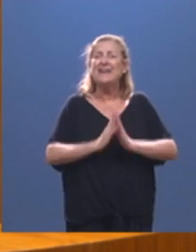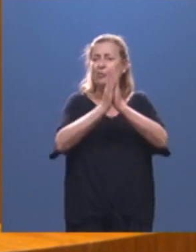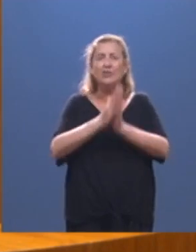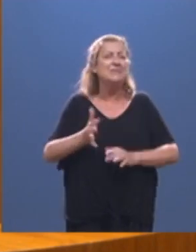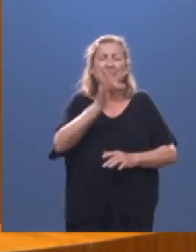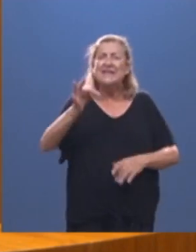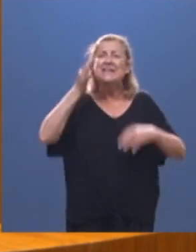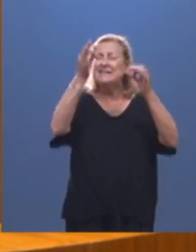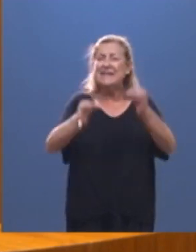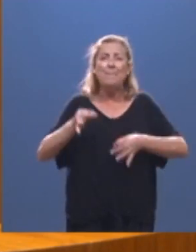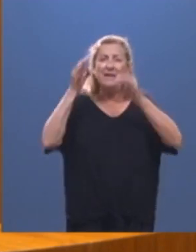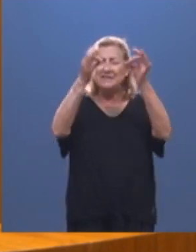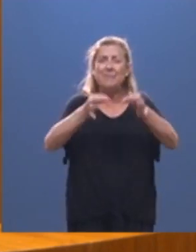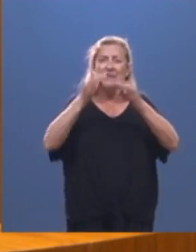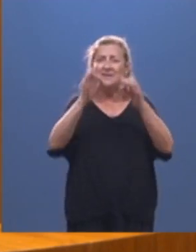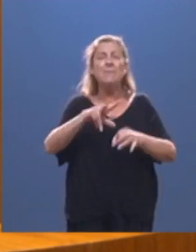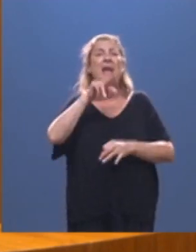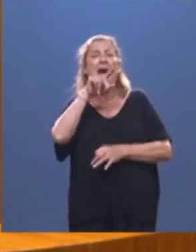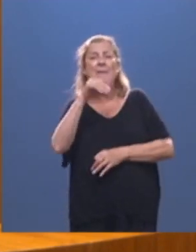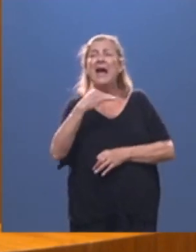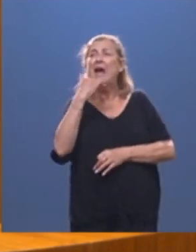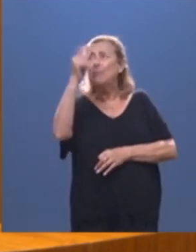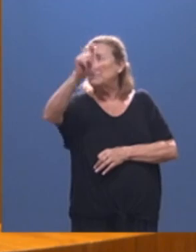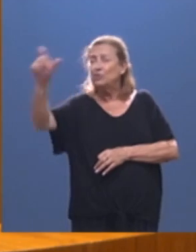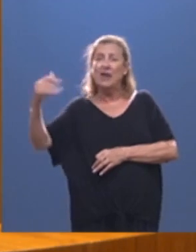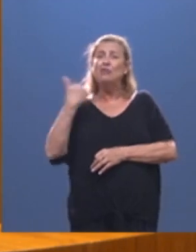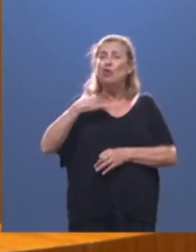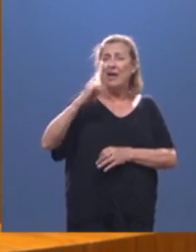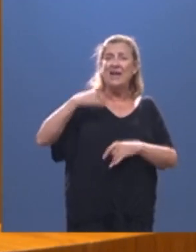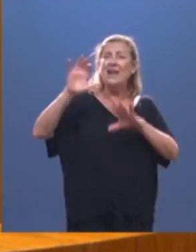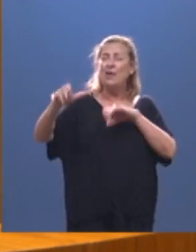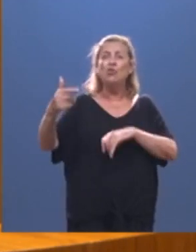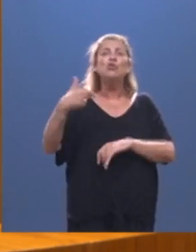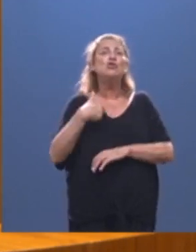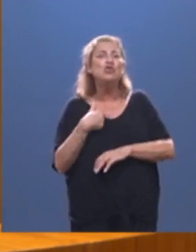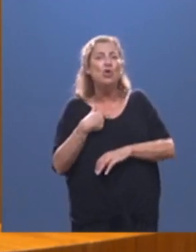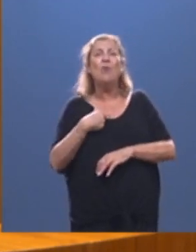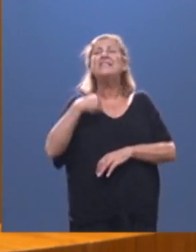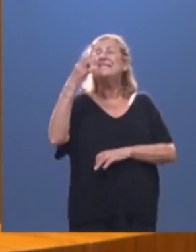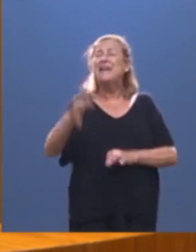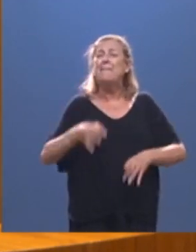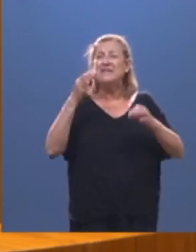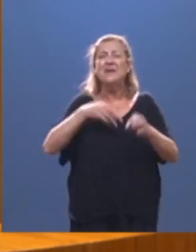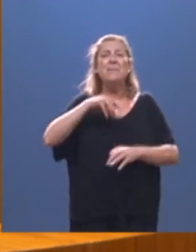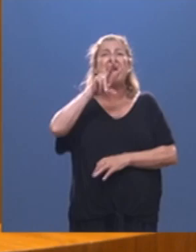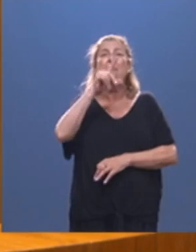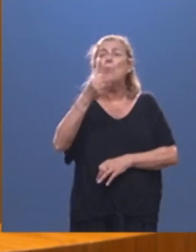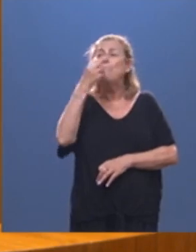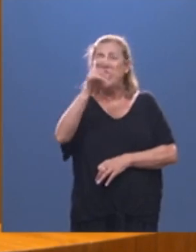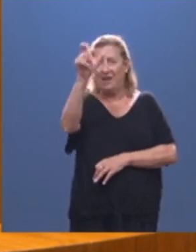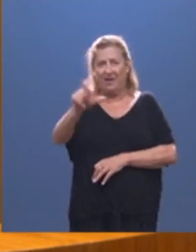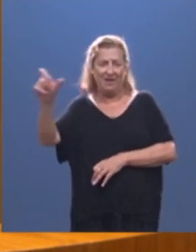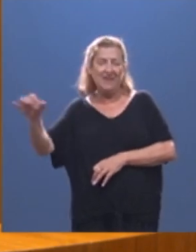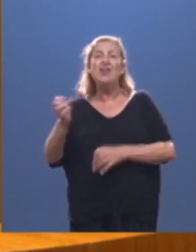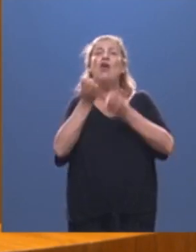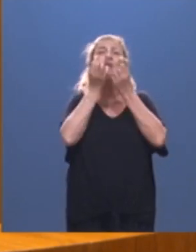siempre que habla alguien de Soria y de León, yo no dejo de hablar bien de ellos y